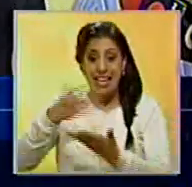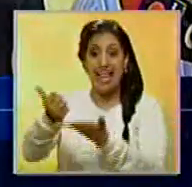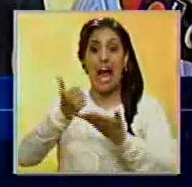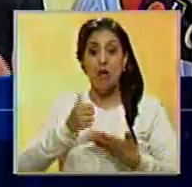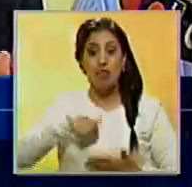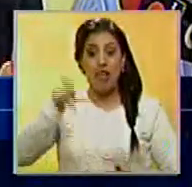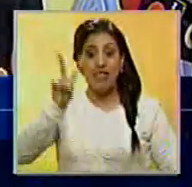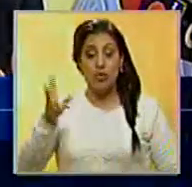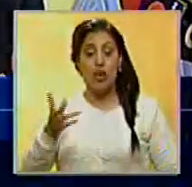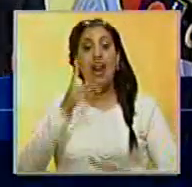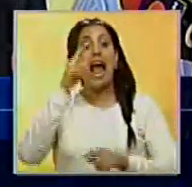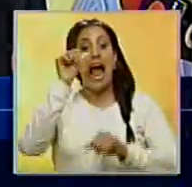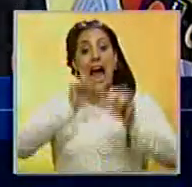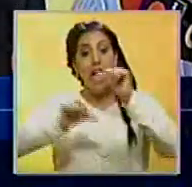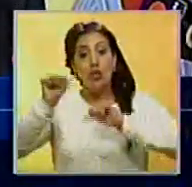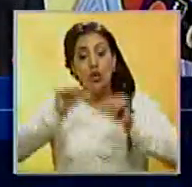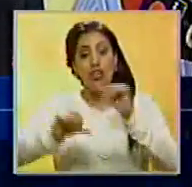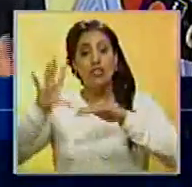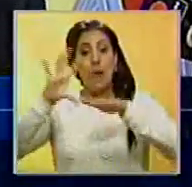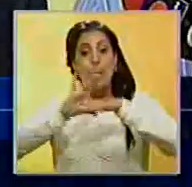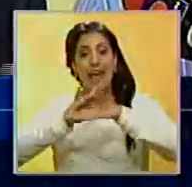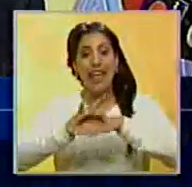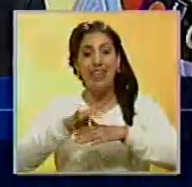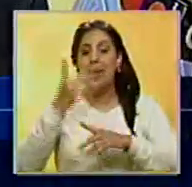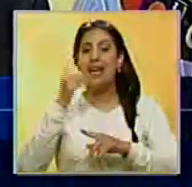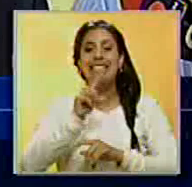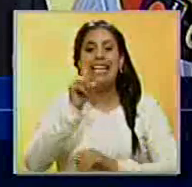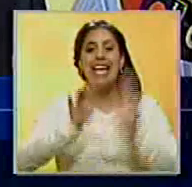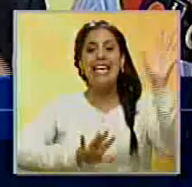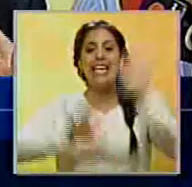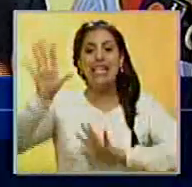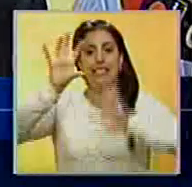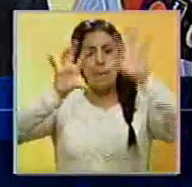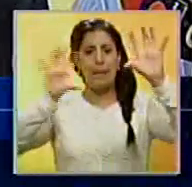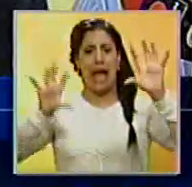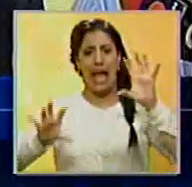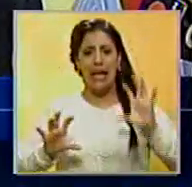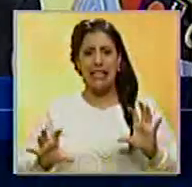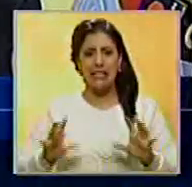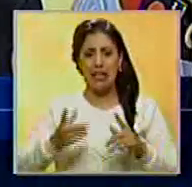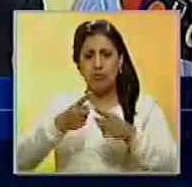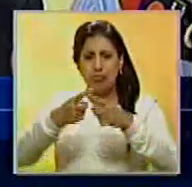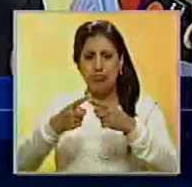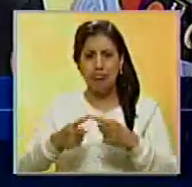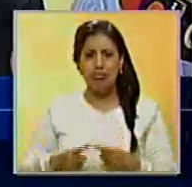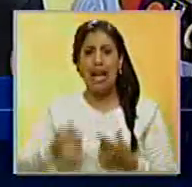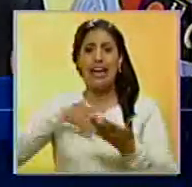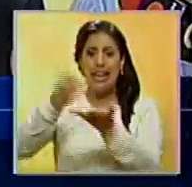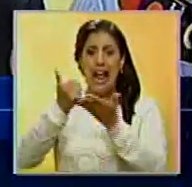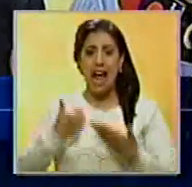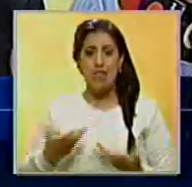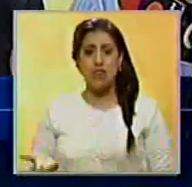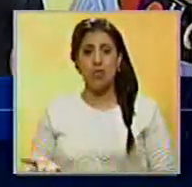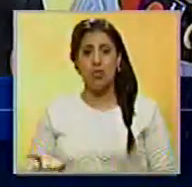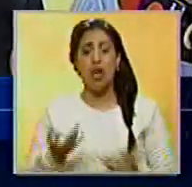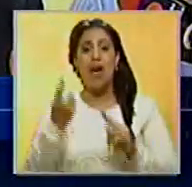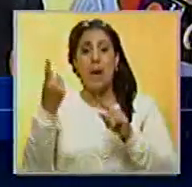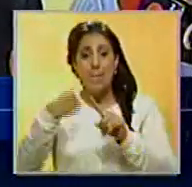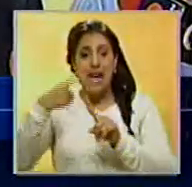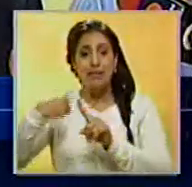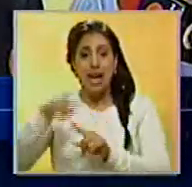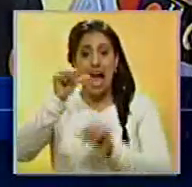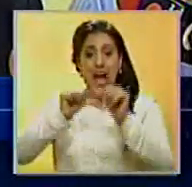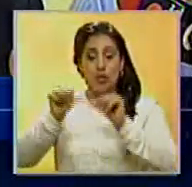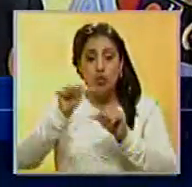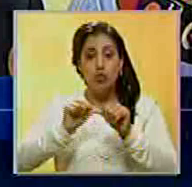La Asociación Médica Mundial, que son más de 115 países acumulados allí, agregados y